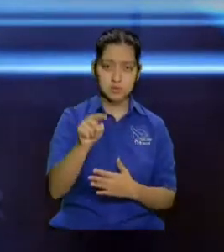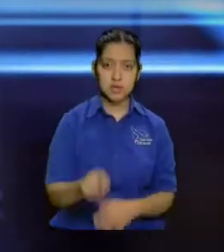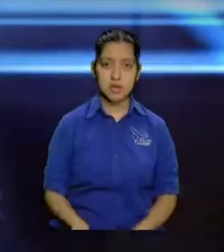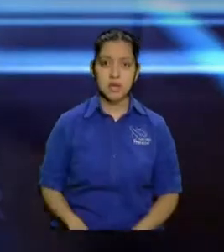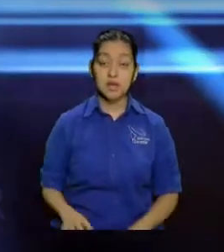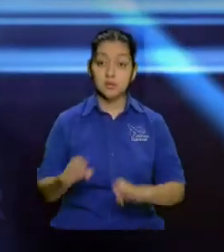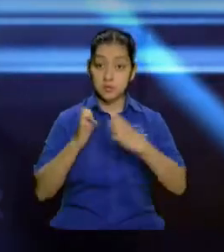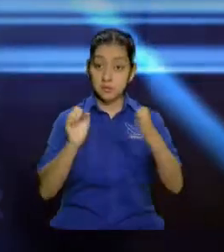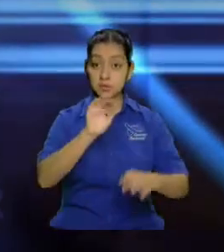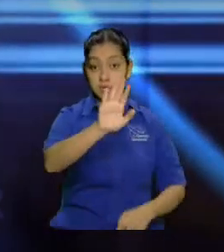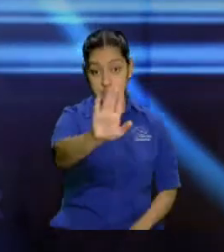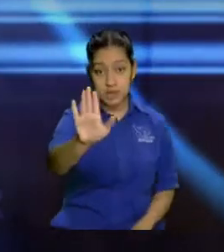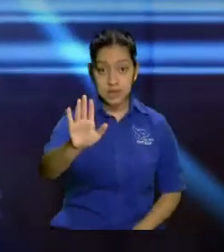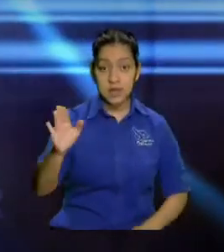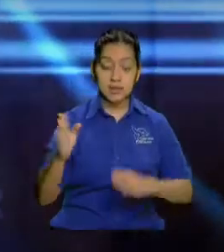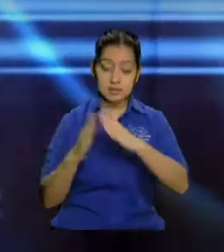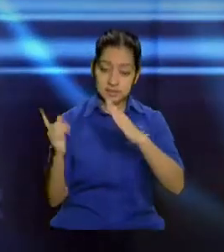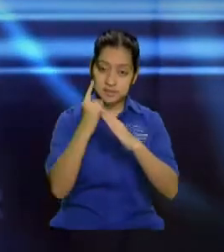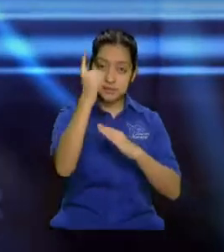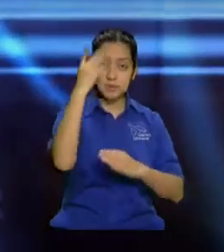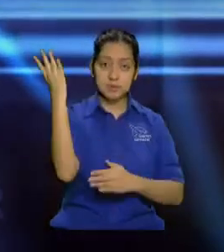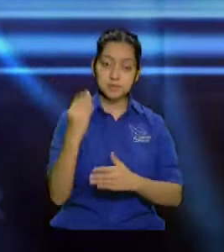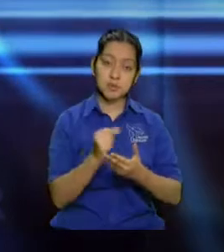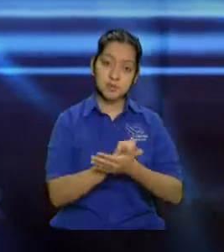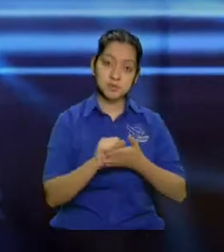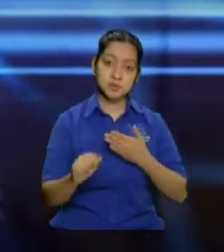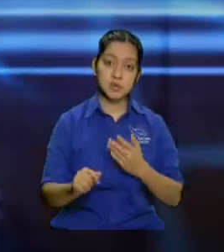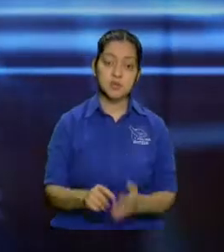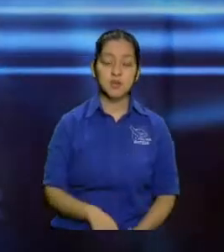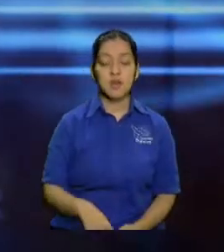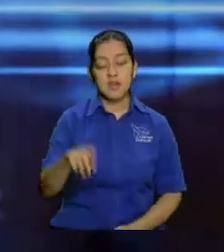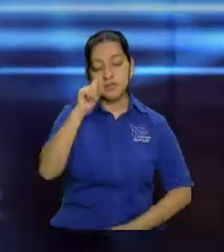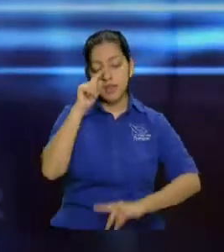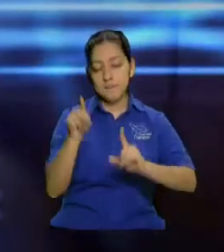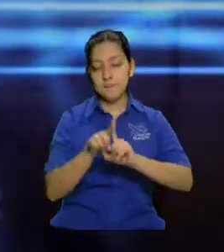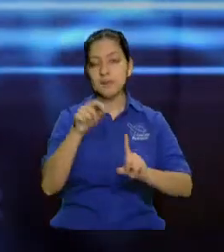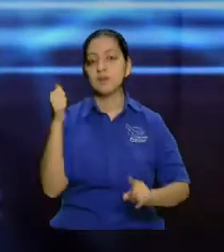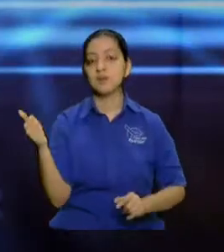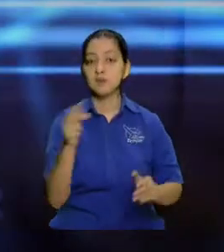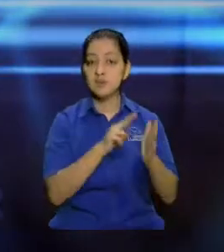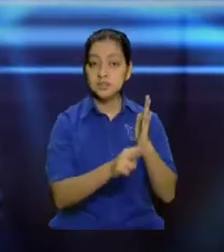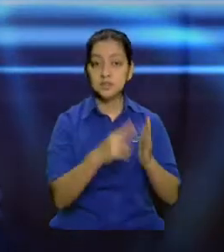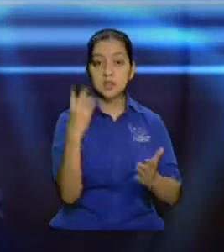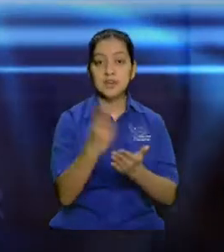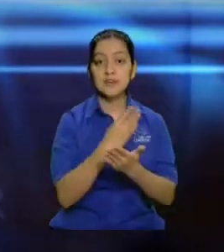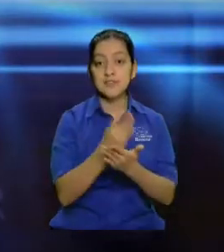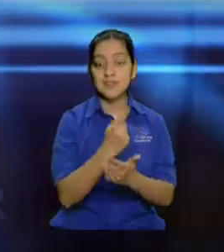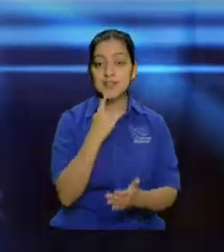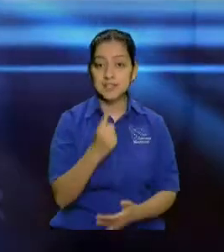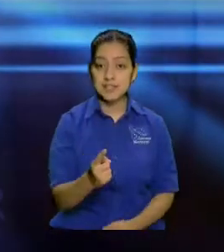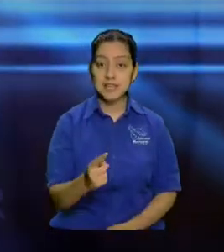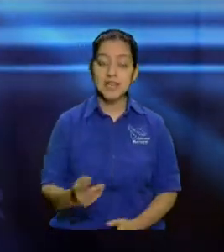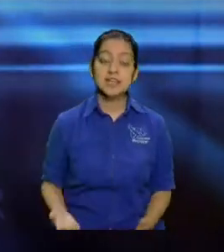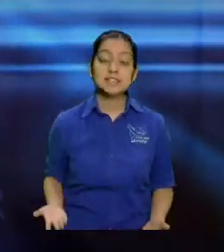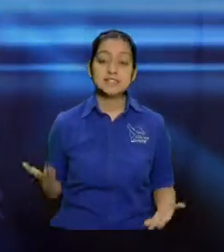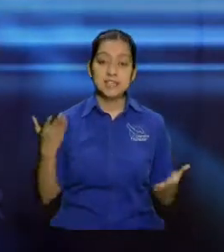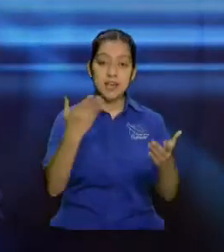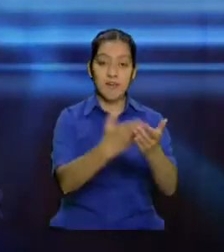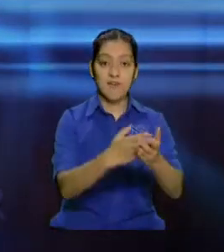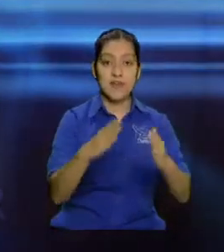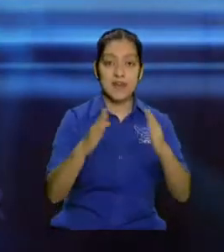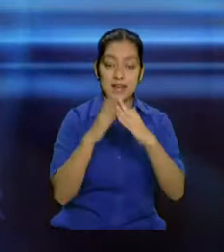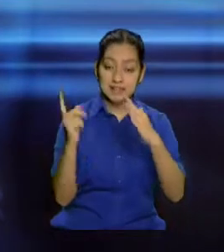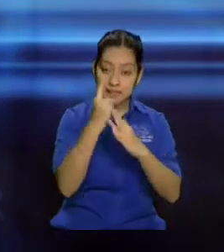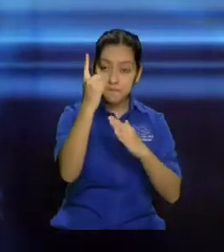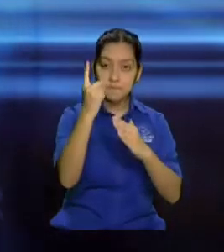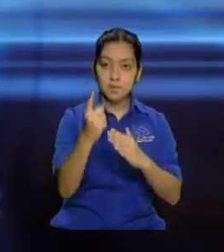Biblia dice en Hechos capítulo 3 verso 2 que todos los días llevaban a la puerta del templo entonces el templo tiene